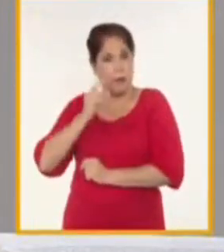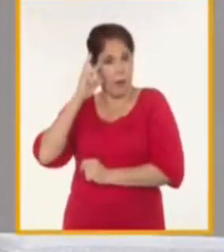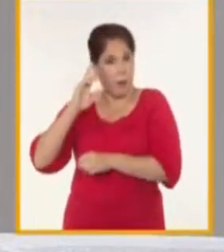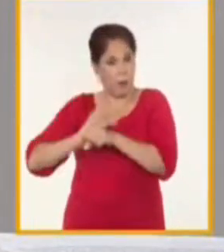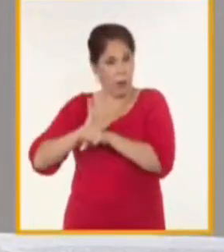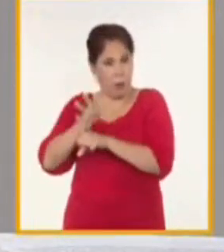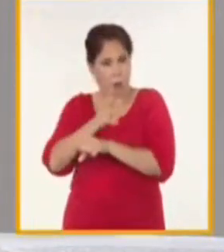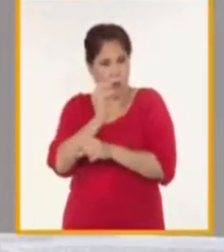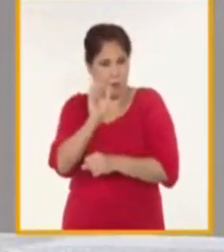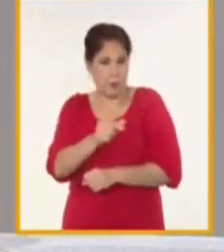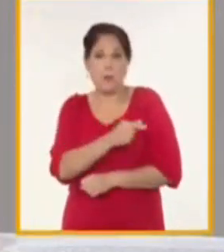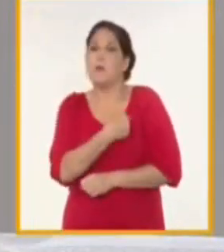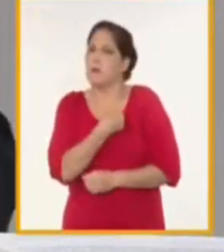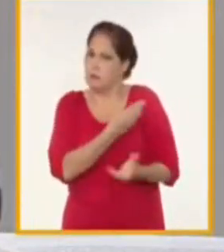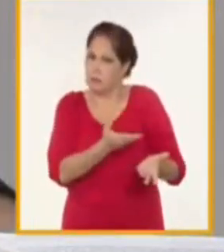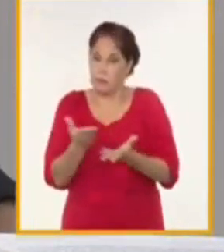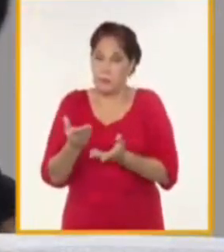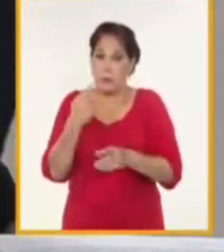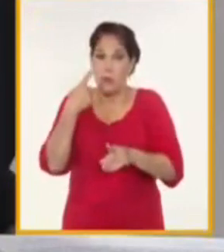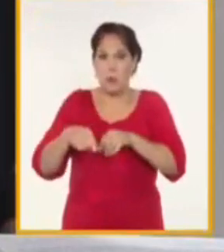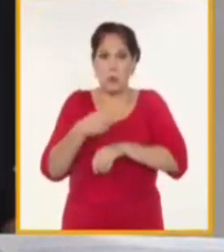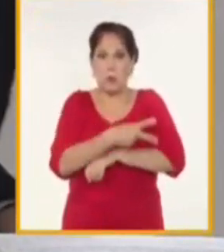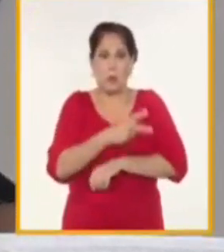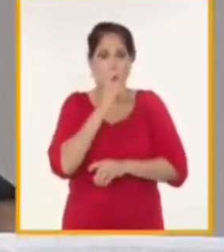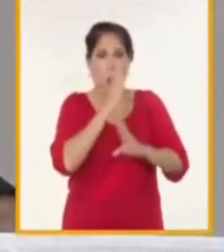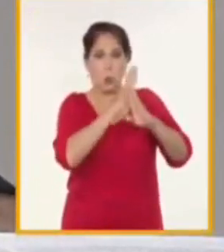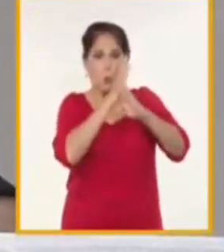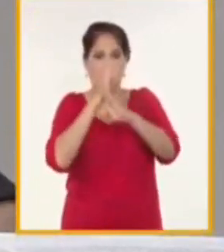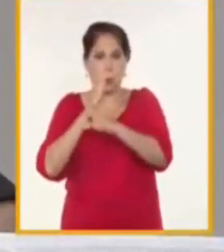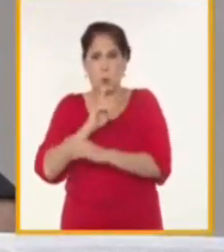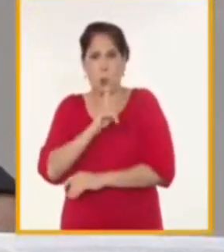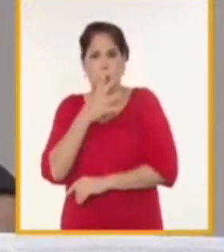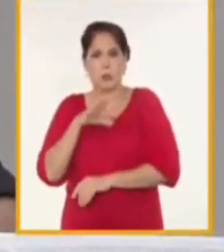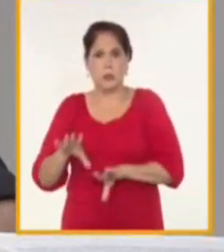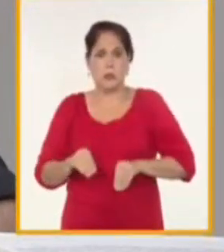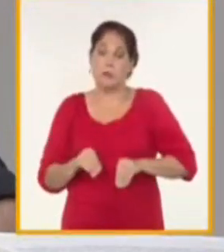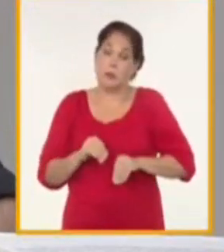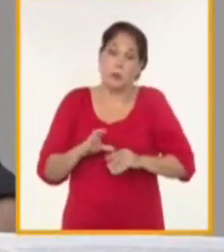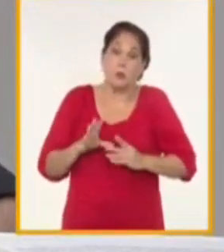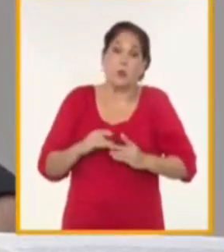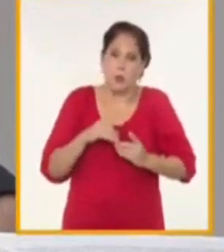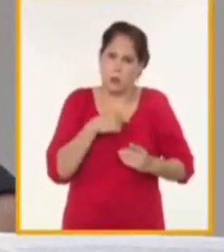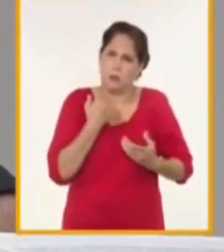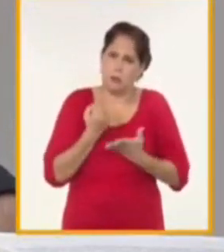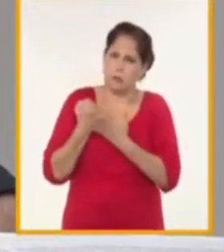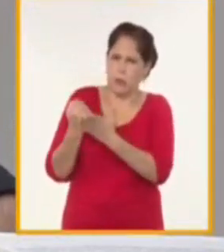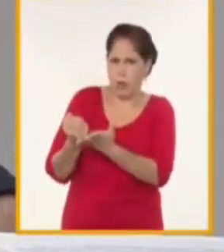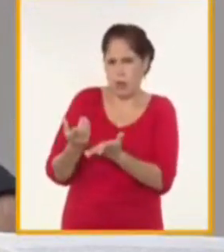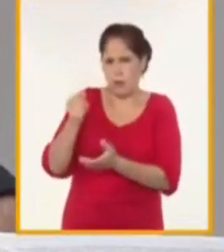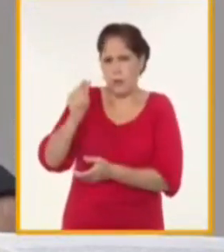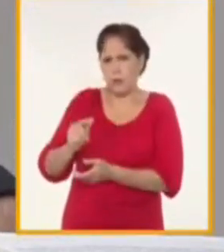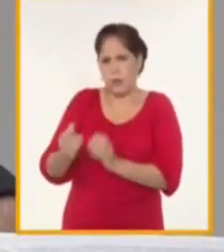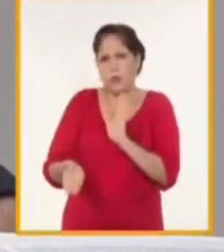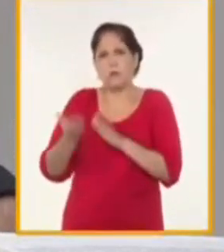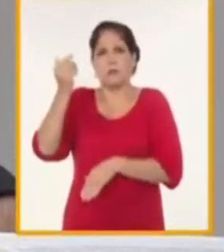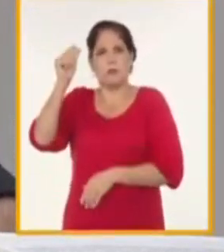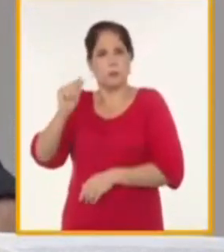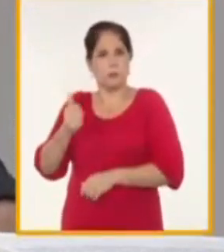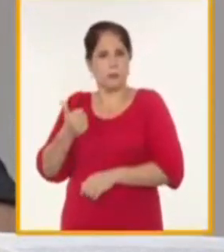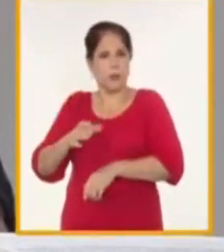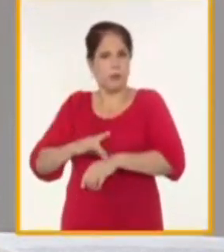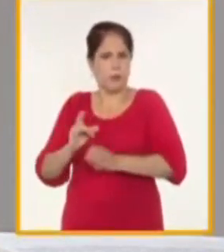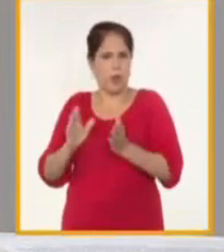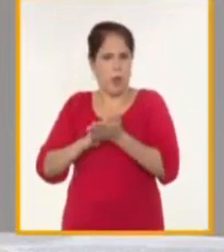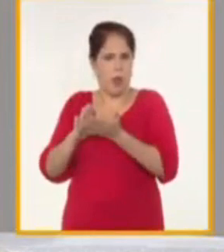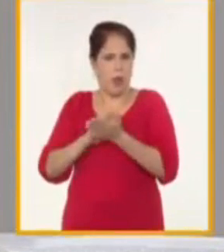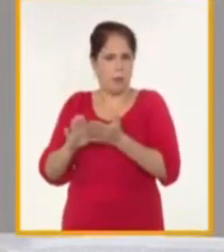momento mostrando el carácter humanista de nuestra de nuestro proyecto social y de nuestra y de